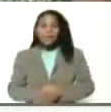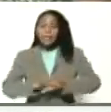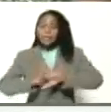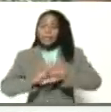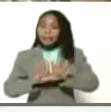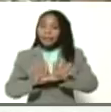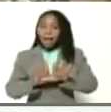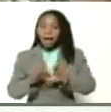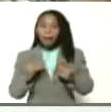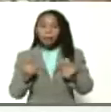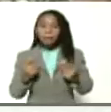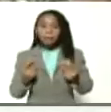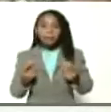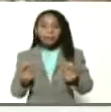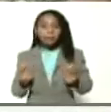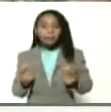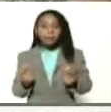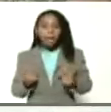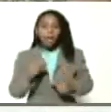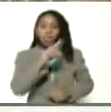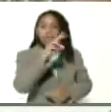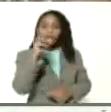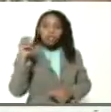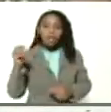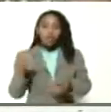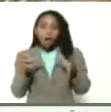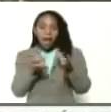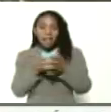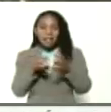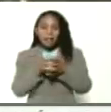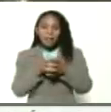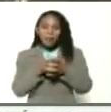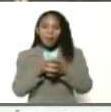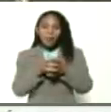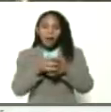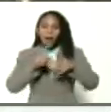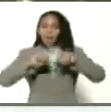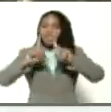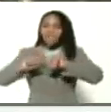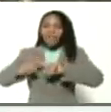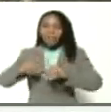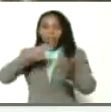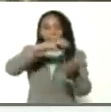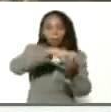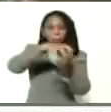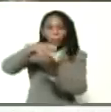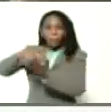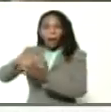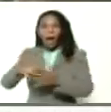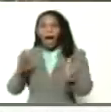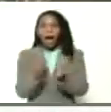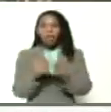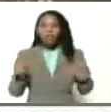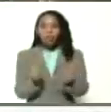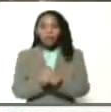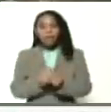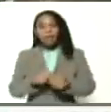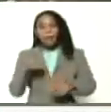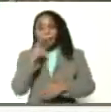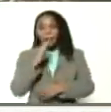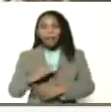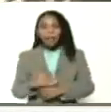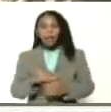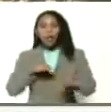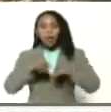están activándose más de 200 equipos en los distintos estados, Anzuate, Ibarinas, Cogedes, Guarico,